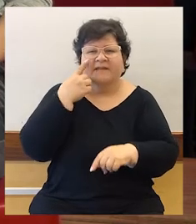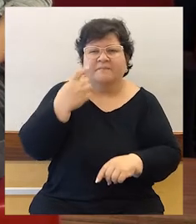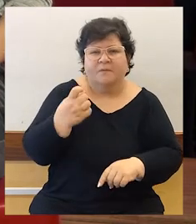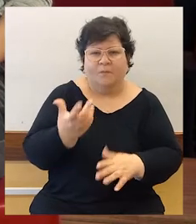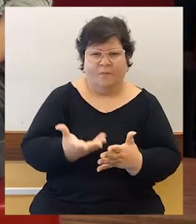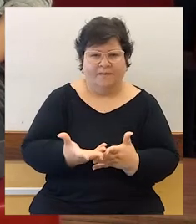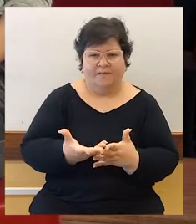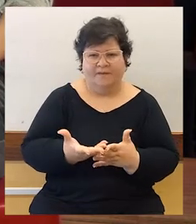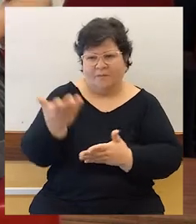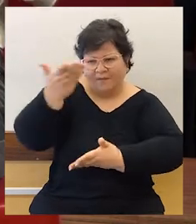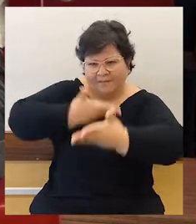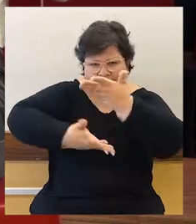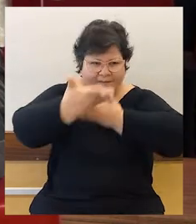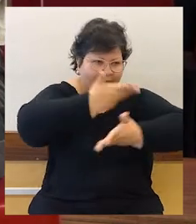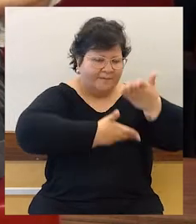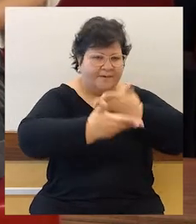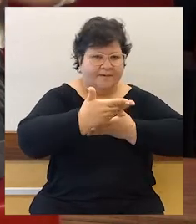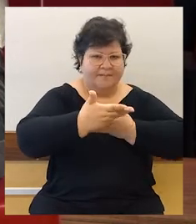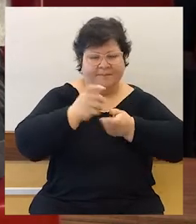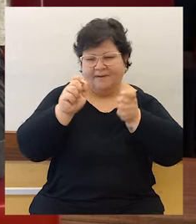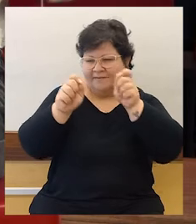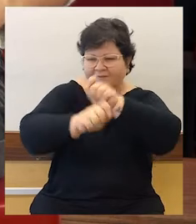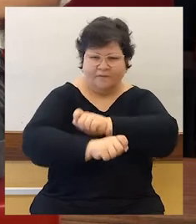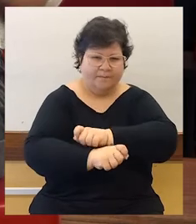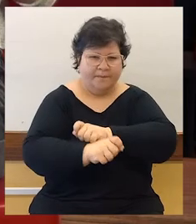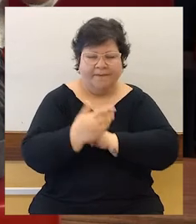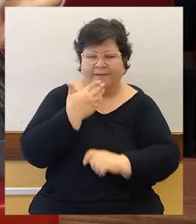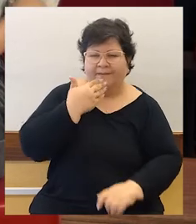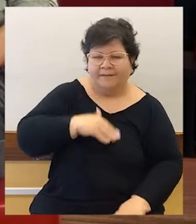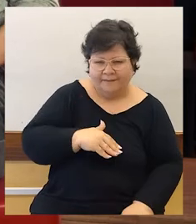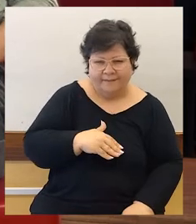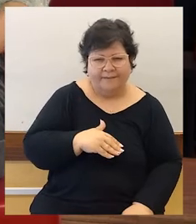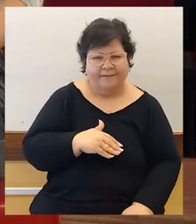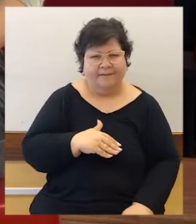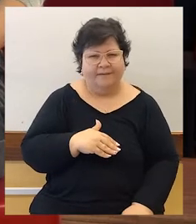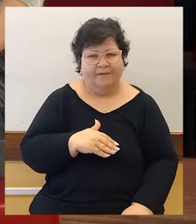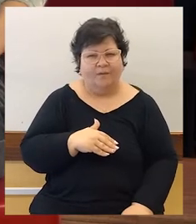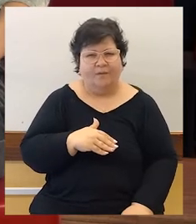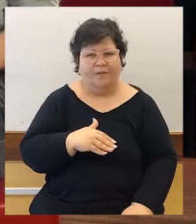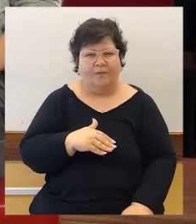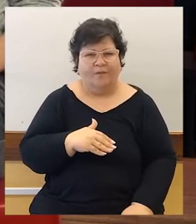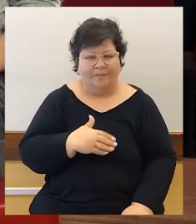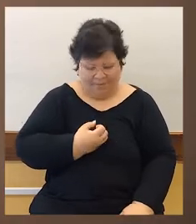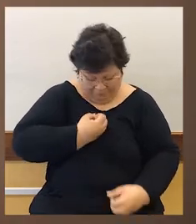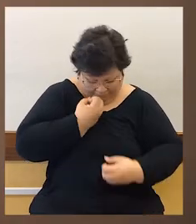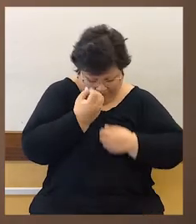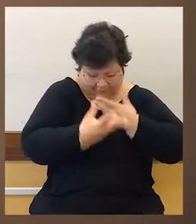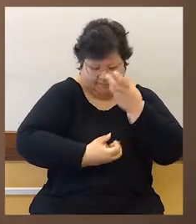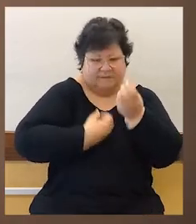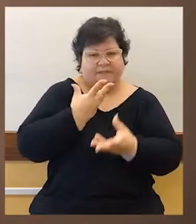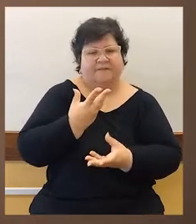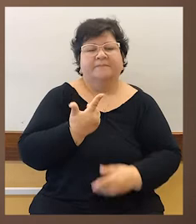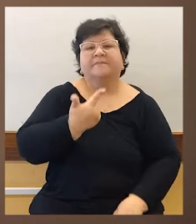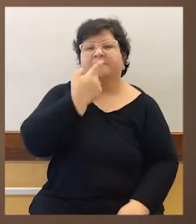para transformar o para entender o para vinculizarlo de la manera que sea. Me